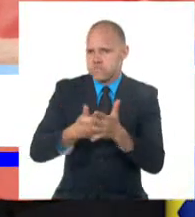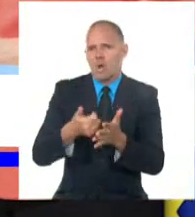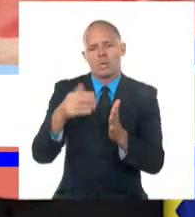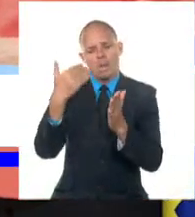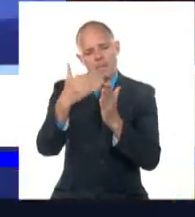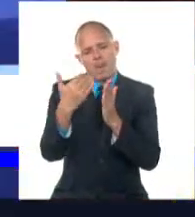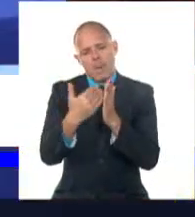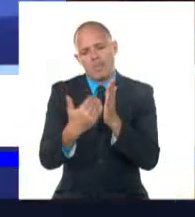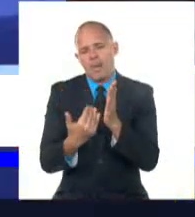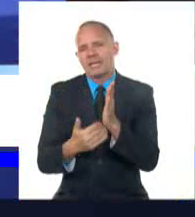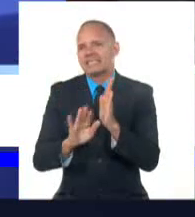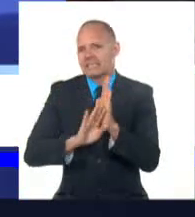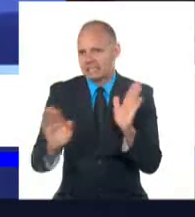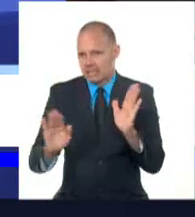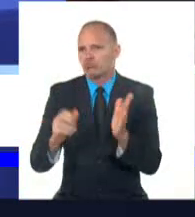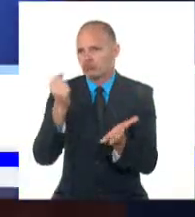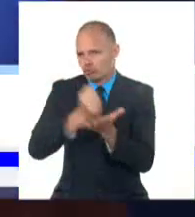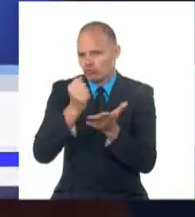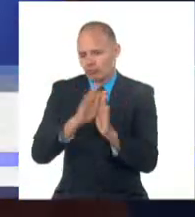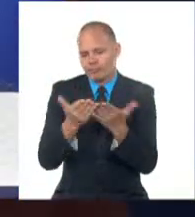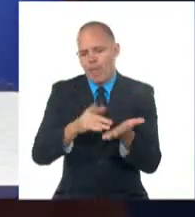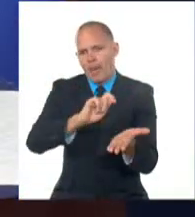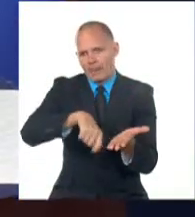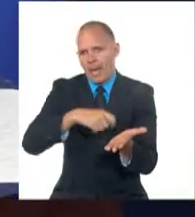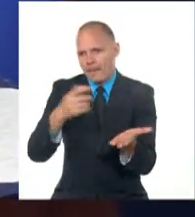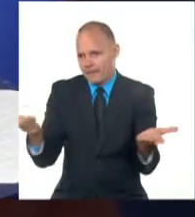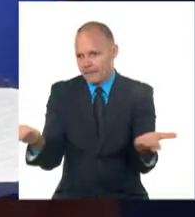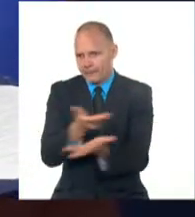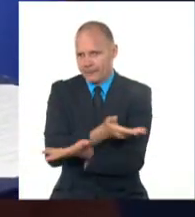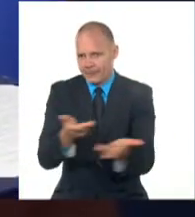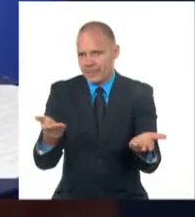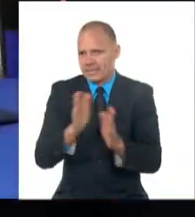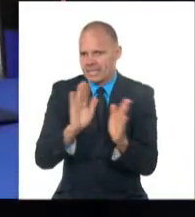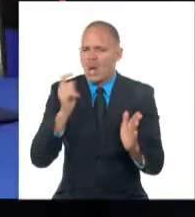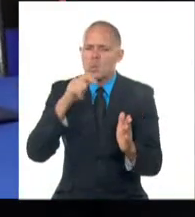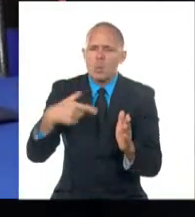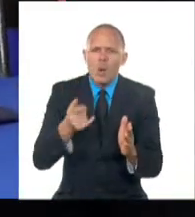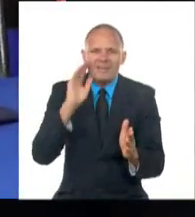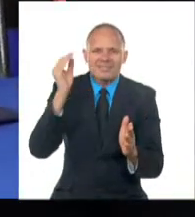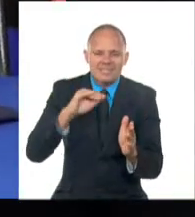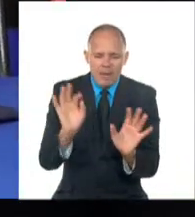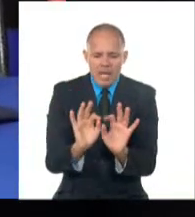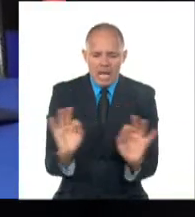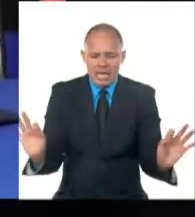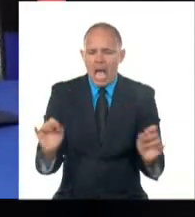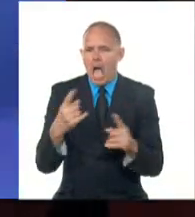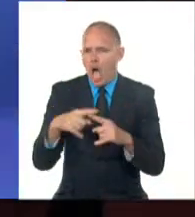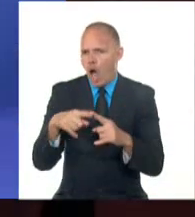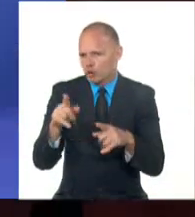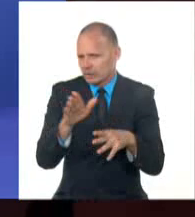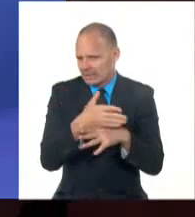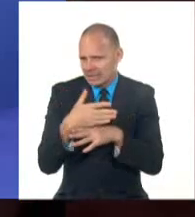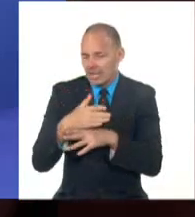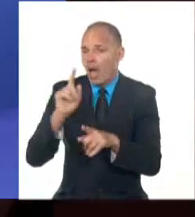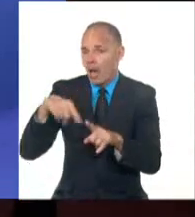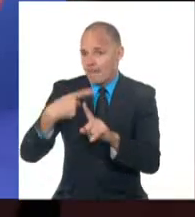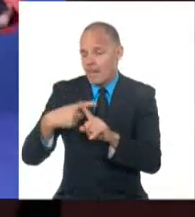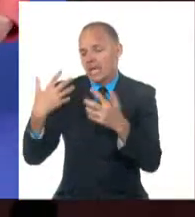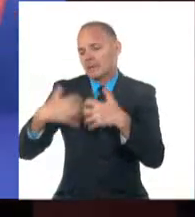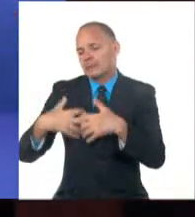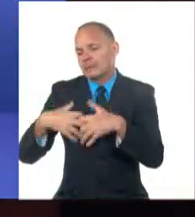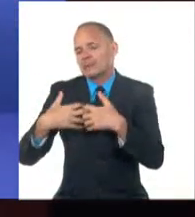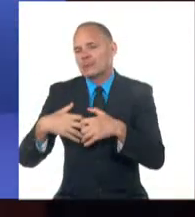salida, desde la expansión de las redes de cables de datos de alto rendimiento hasta la producción de las más avanzadas vacunas ARN.